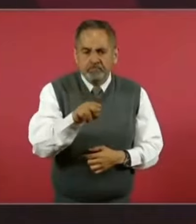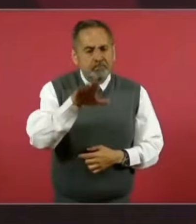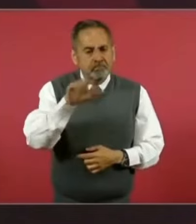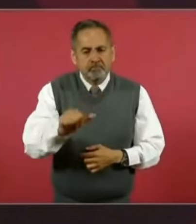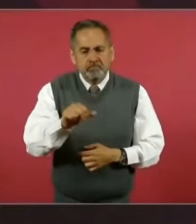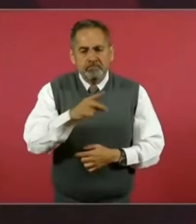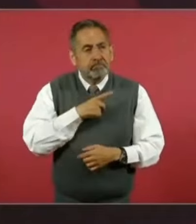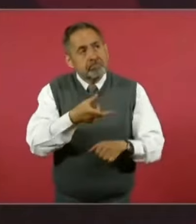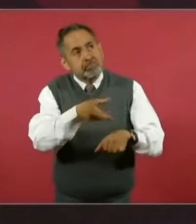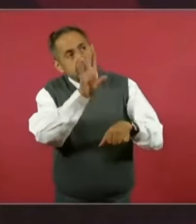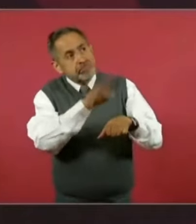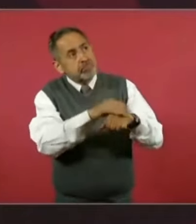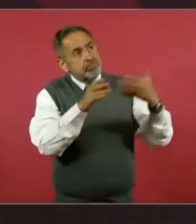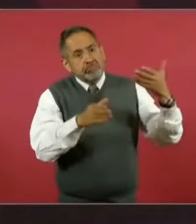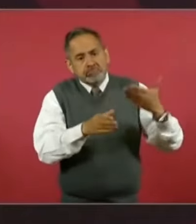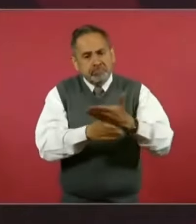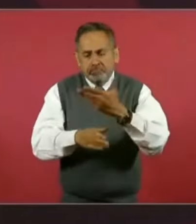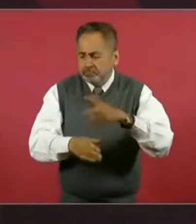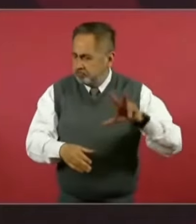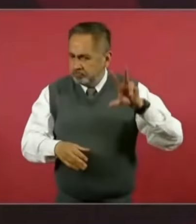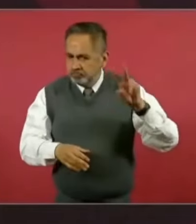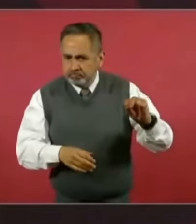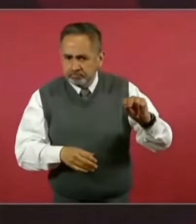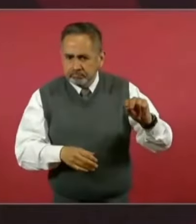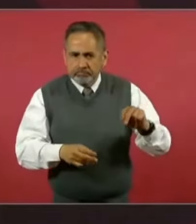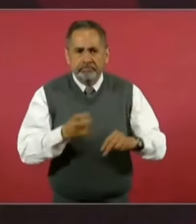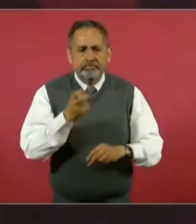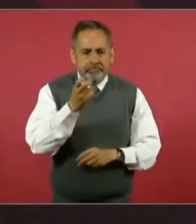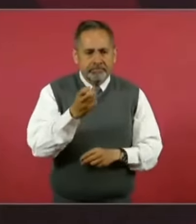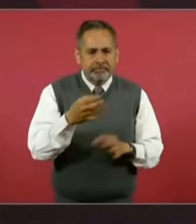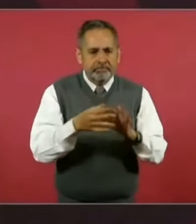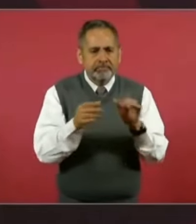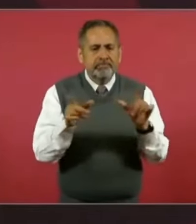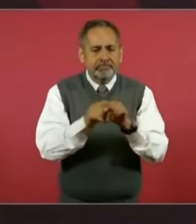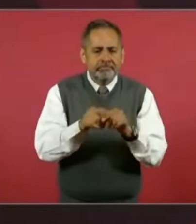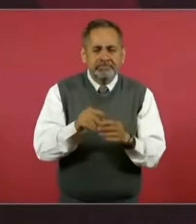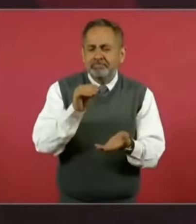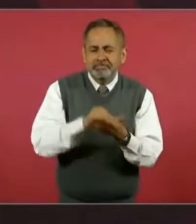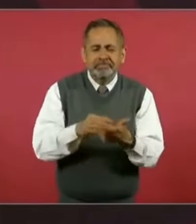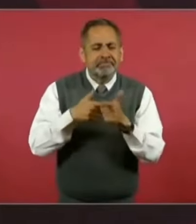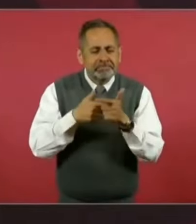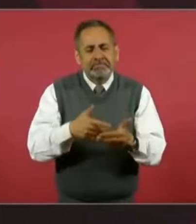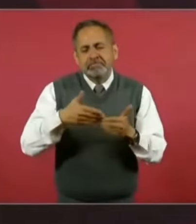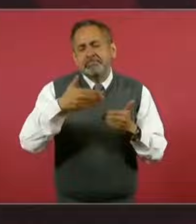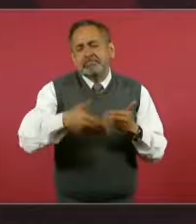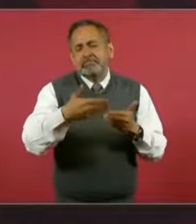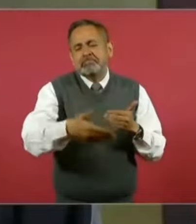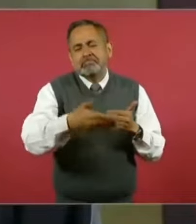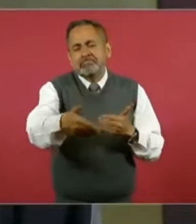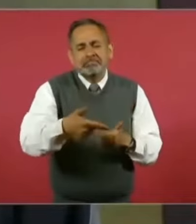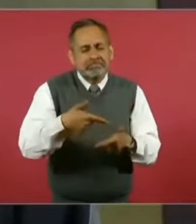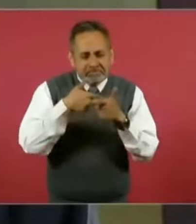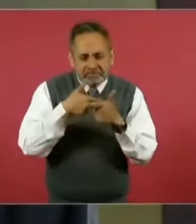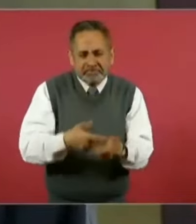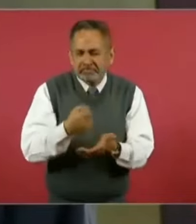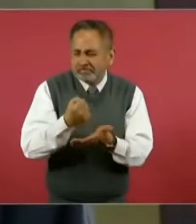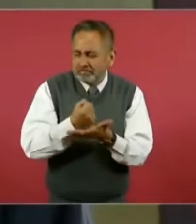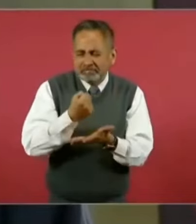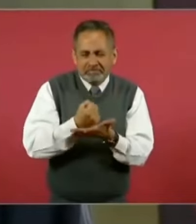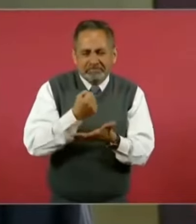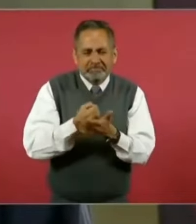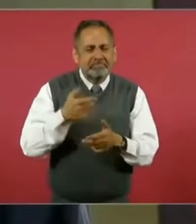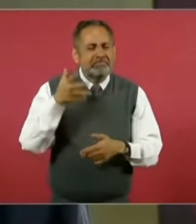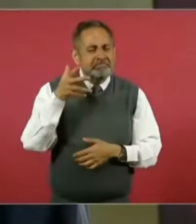permitir. Y por eso no quería dejarlo pasar, porque van a seguir insistiendo en el futuro.